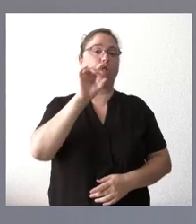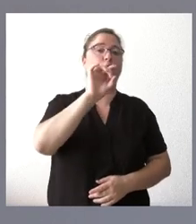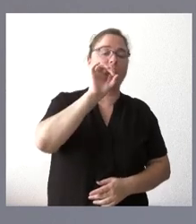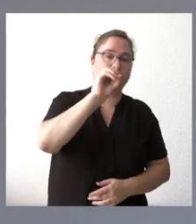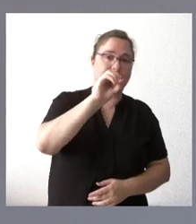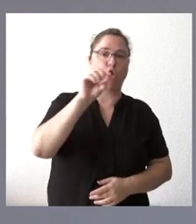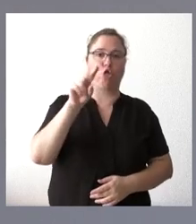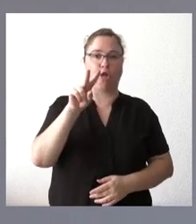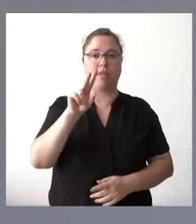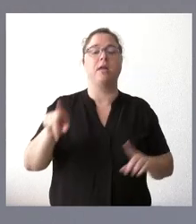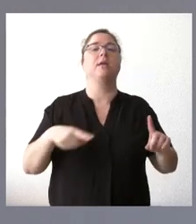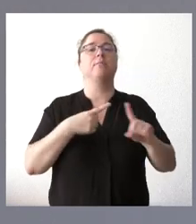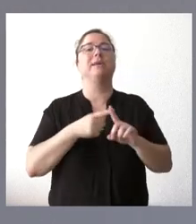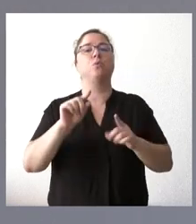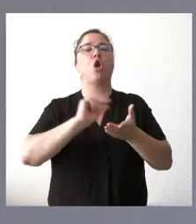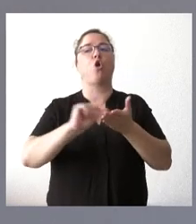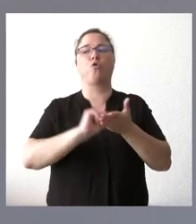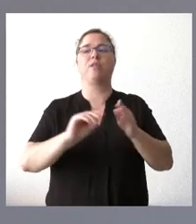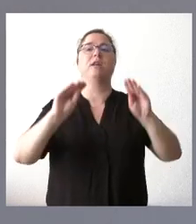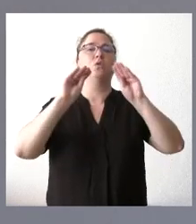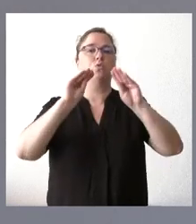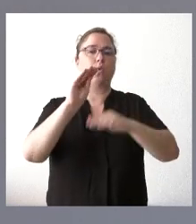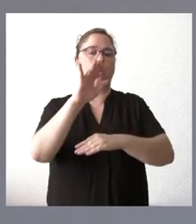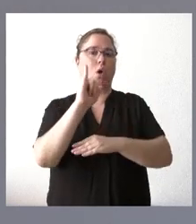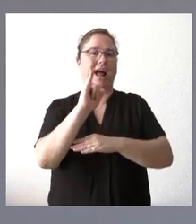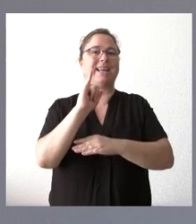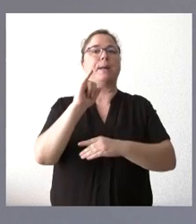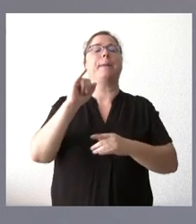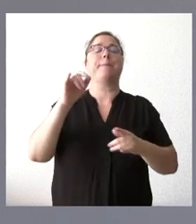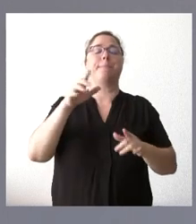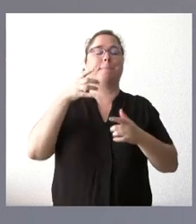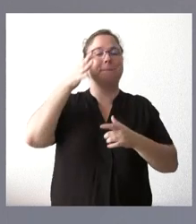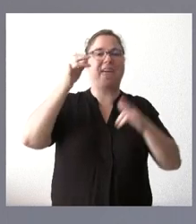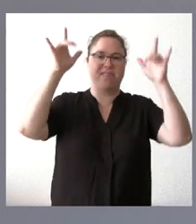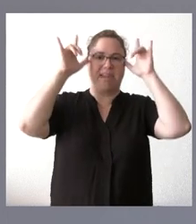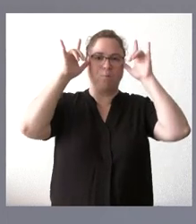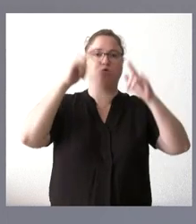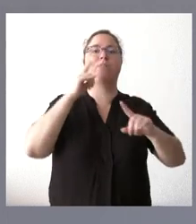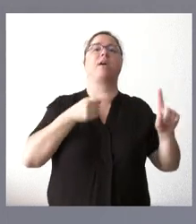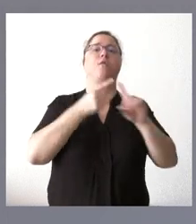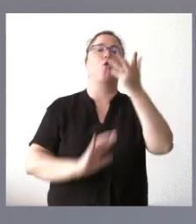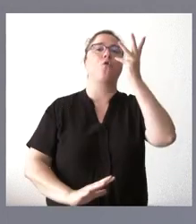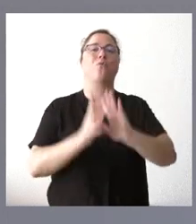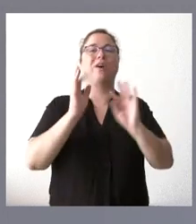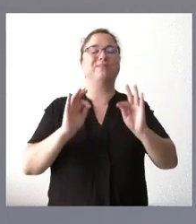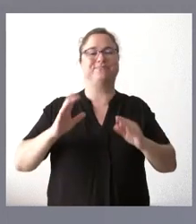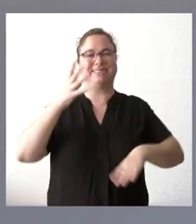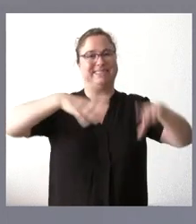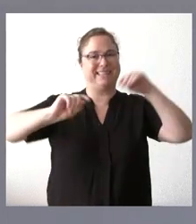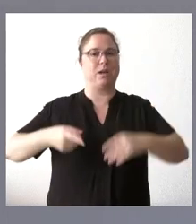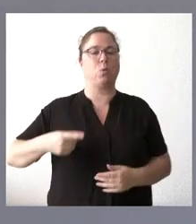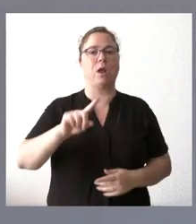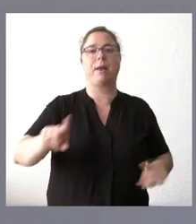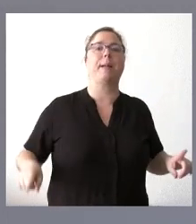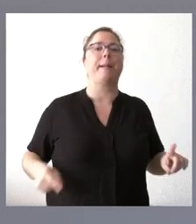como ante la oficina específica que se ha abierto en Villa de Ciervos, en este caso, lógicamente, para el incendio de la Sierra de la Culebra y para